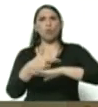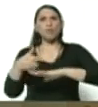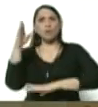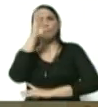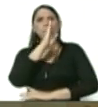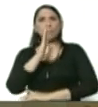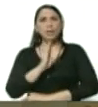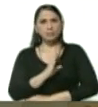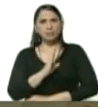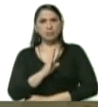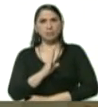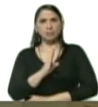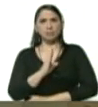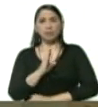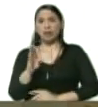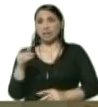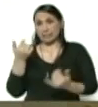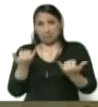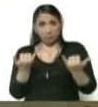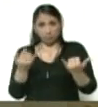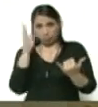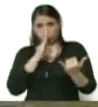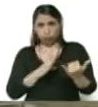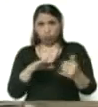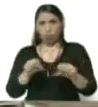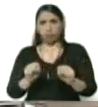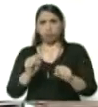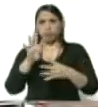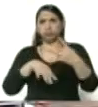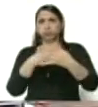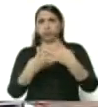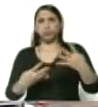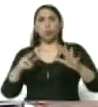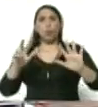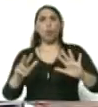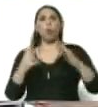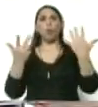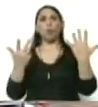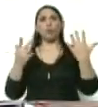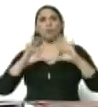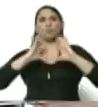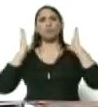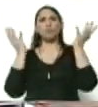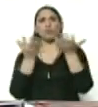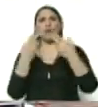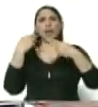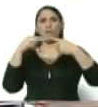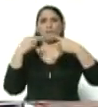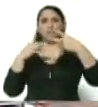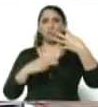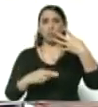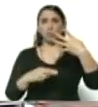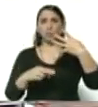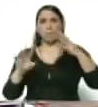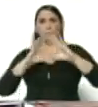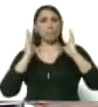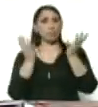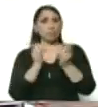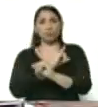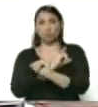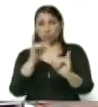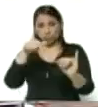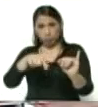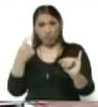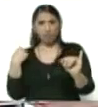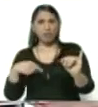Brasil. Repito, ya hoy Brasil ocupa el puesto número 8 a nivel mundial. Y el mundo ya hoy